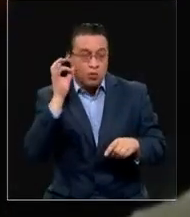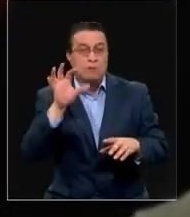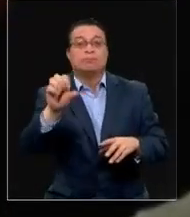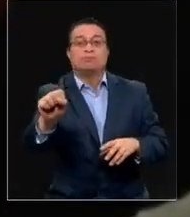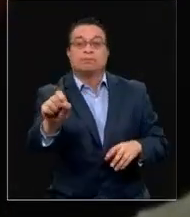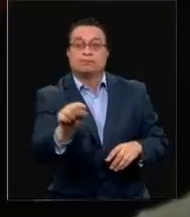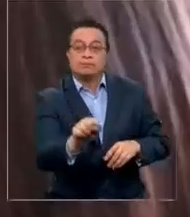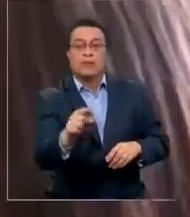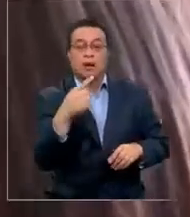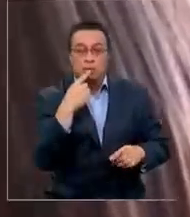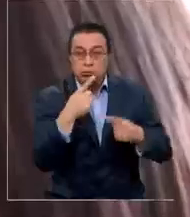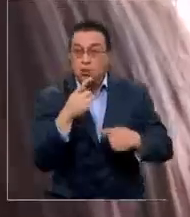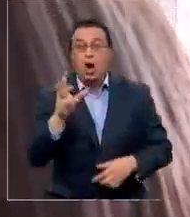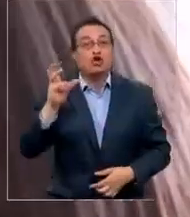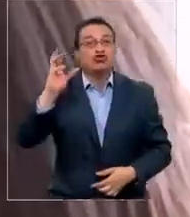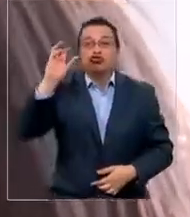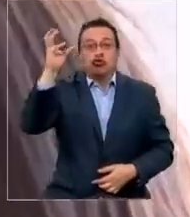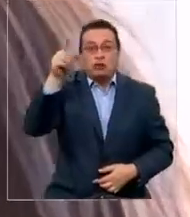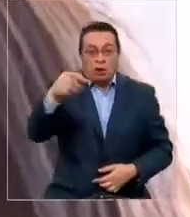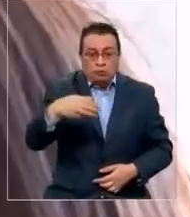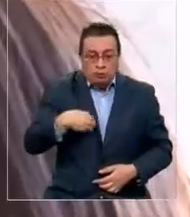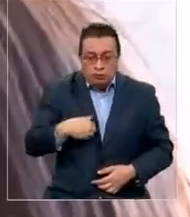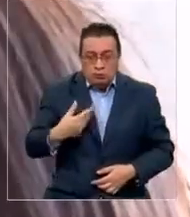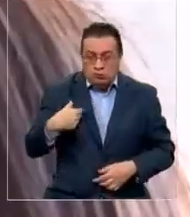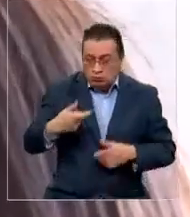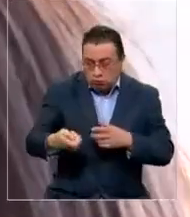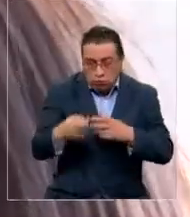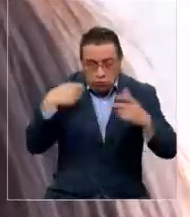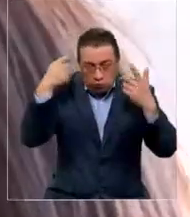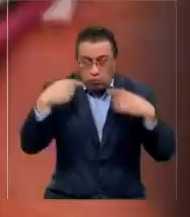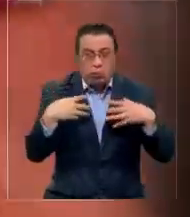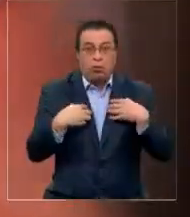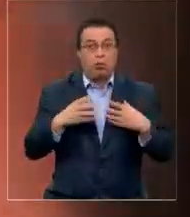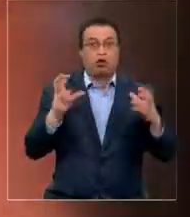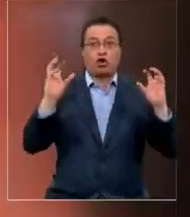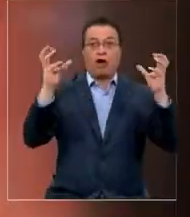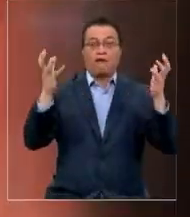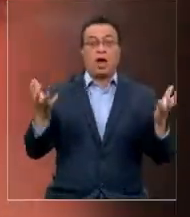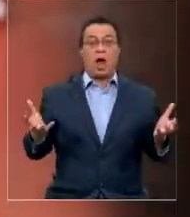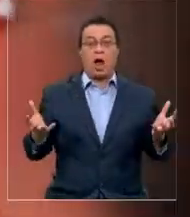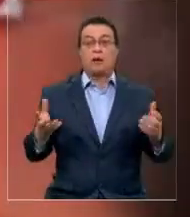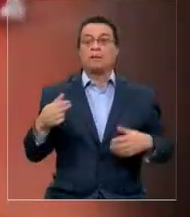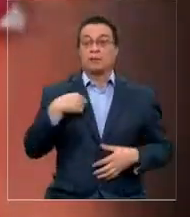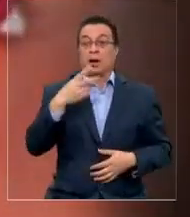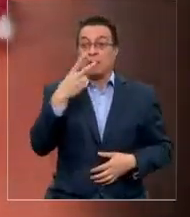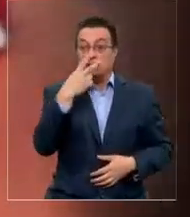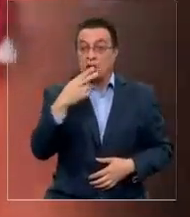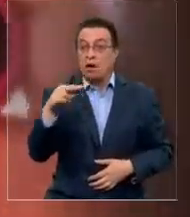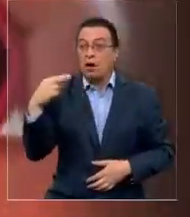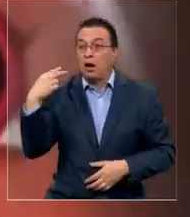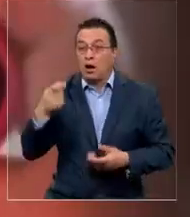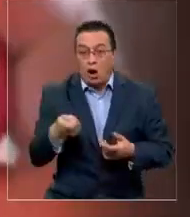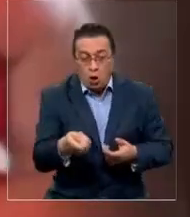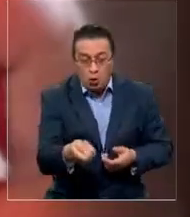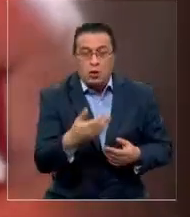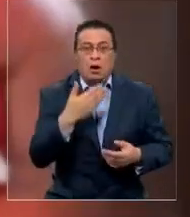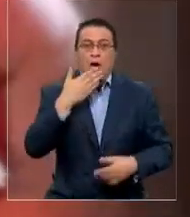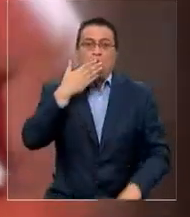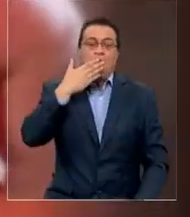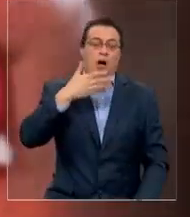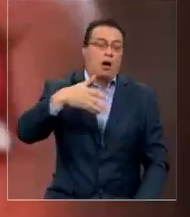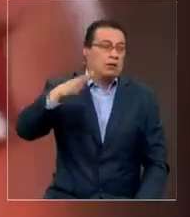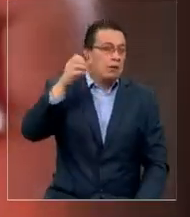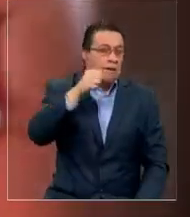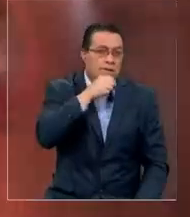video, quien desconocía totalmente que era víctima de esta situación. Mira para atrás primero, no ve. Uy, mira el video.